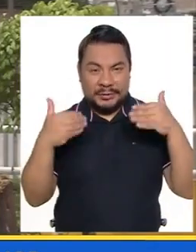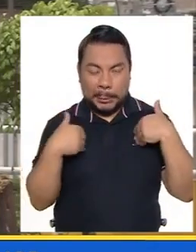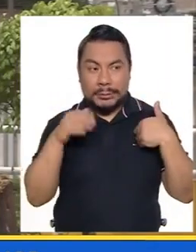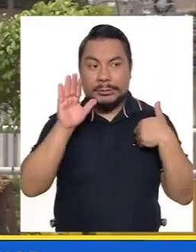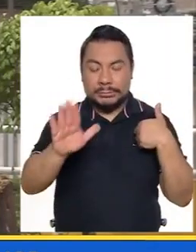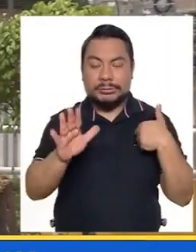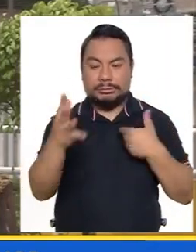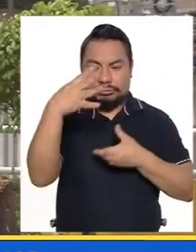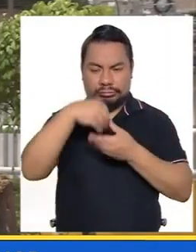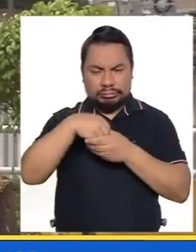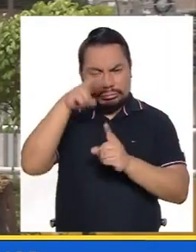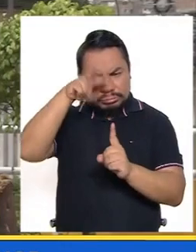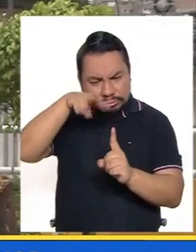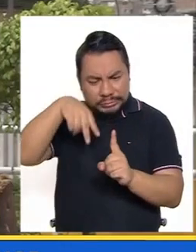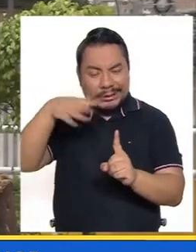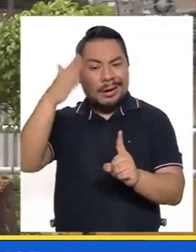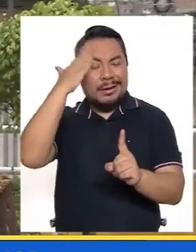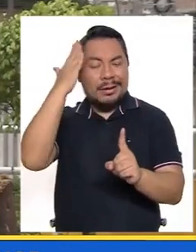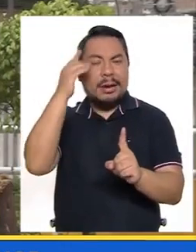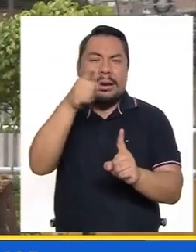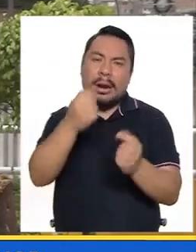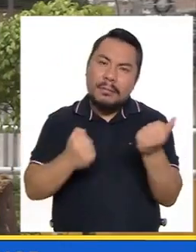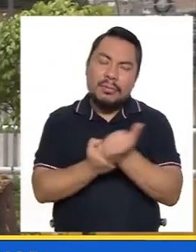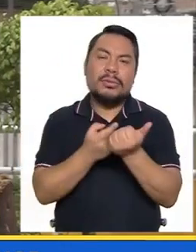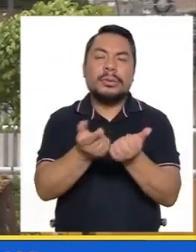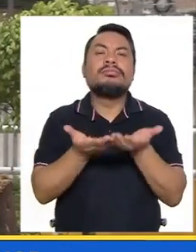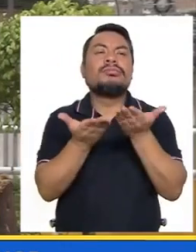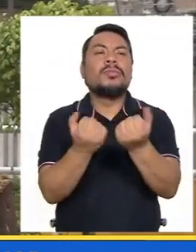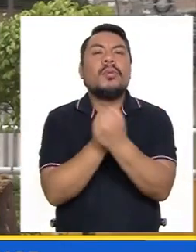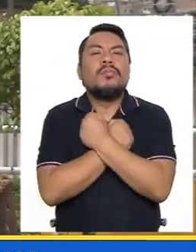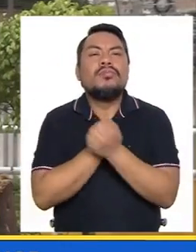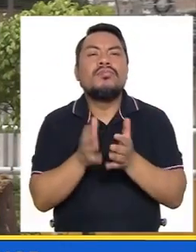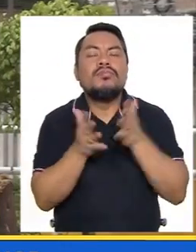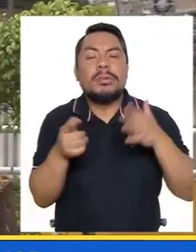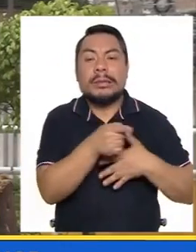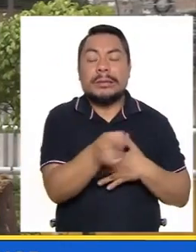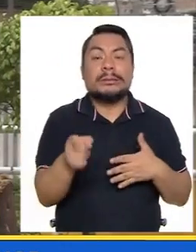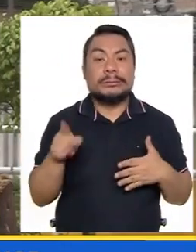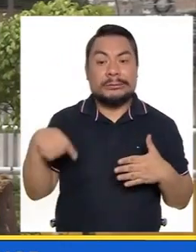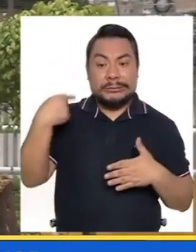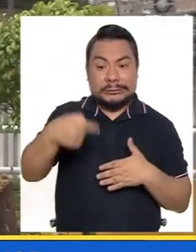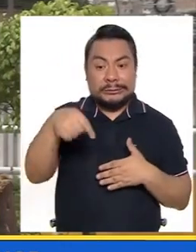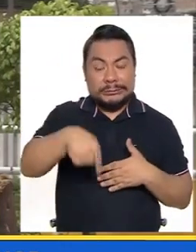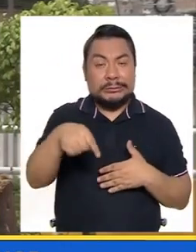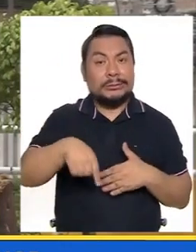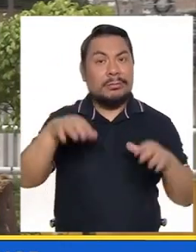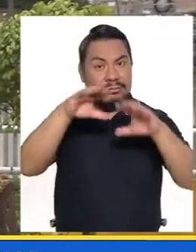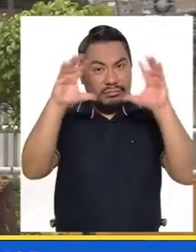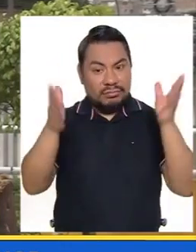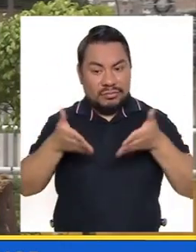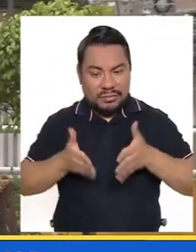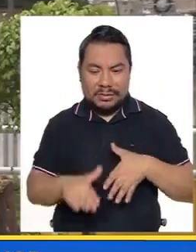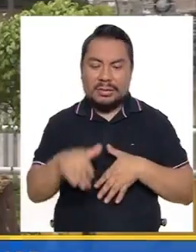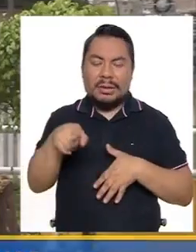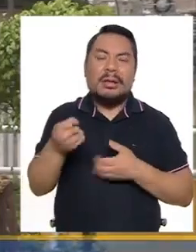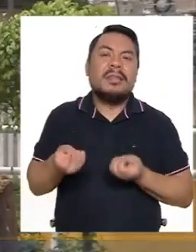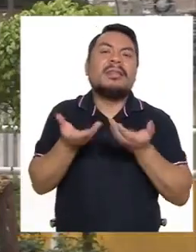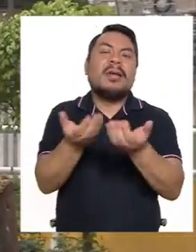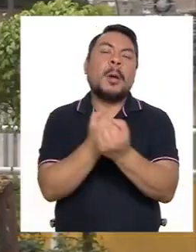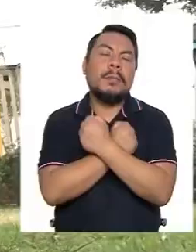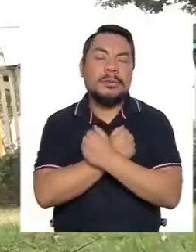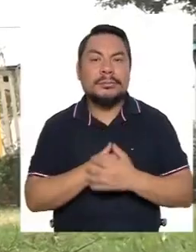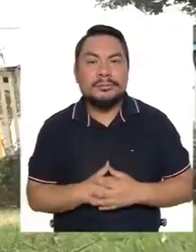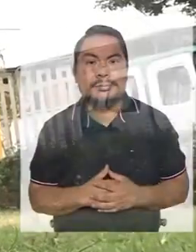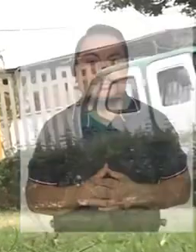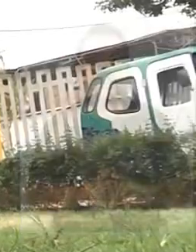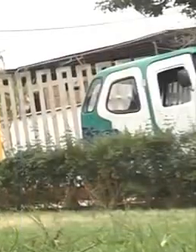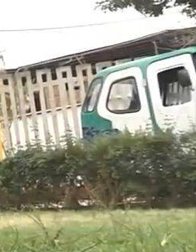ya tienen su diagnóstico, que les den mucho amor, porque ellos llegaron a este mundo a darnos amor.